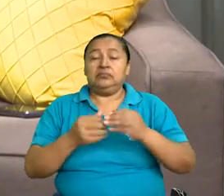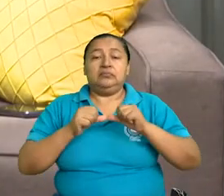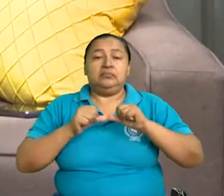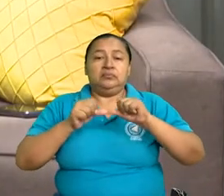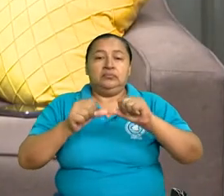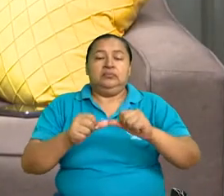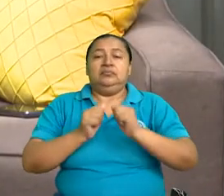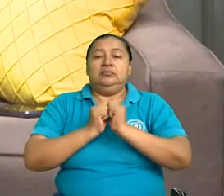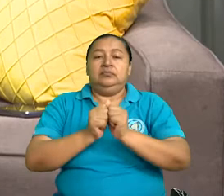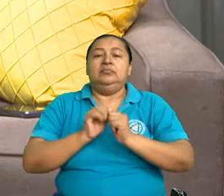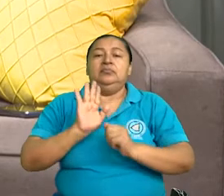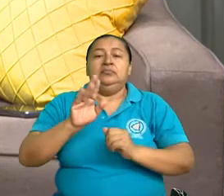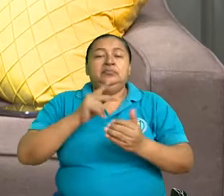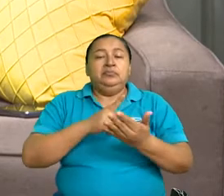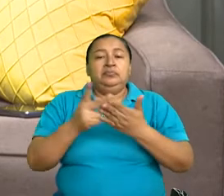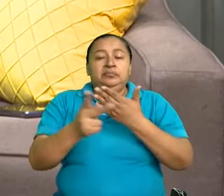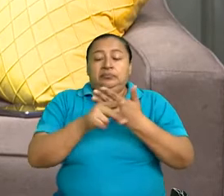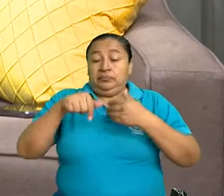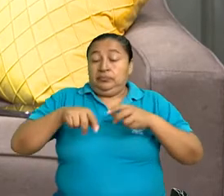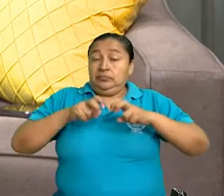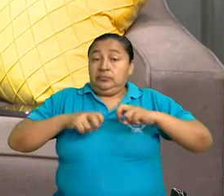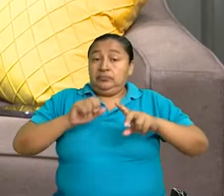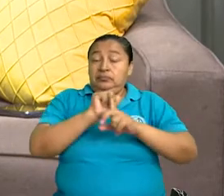ver el video.